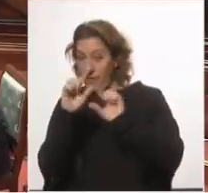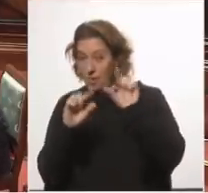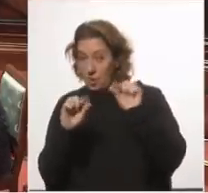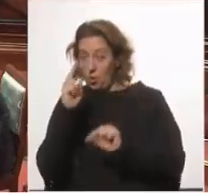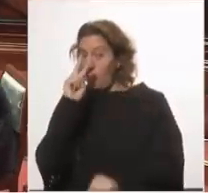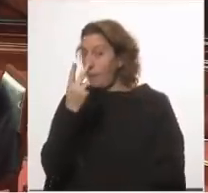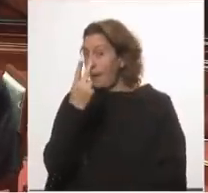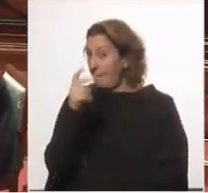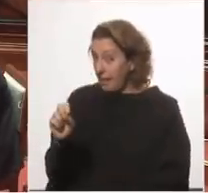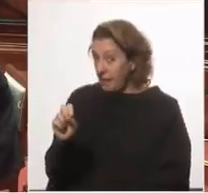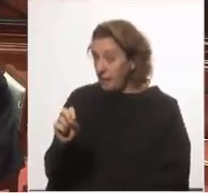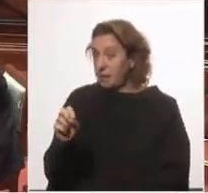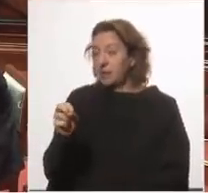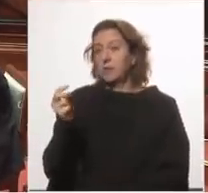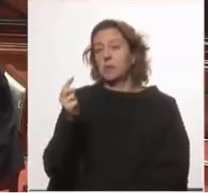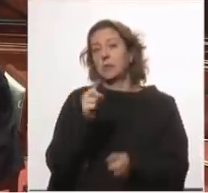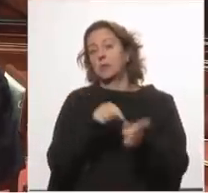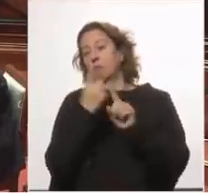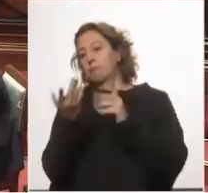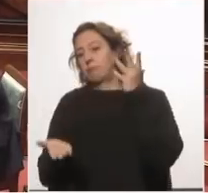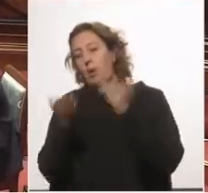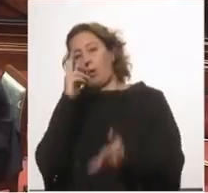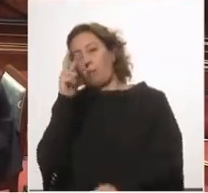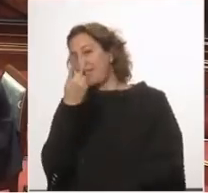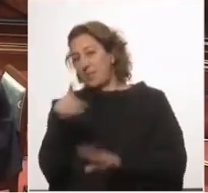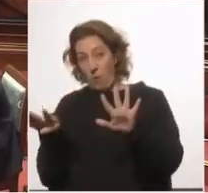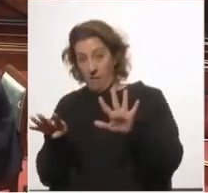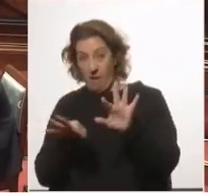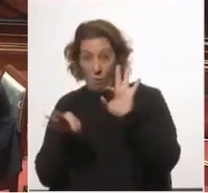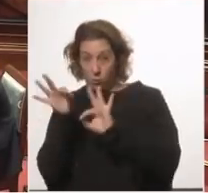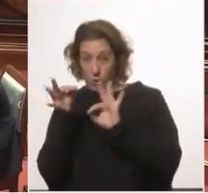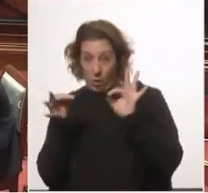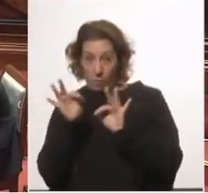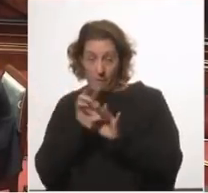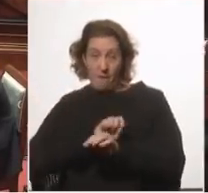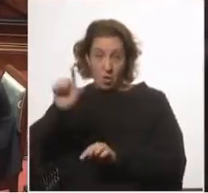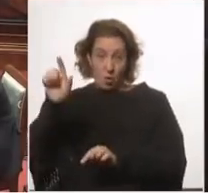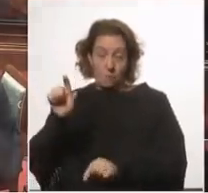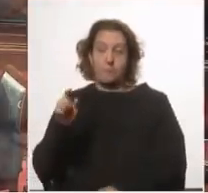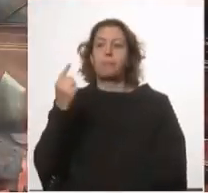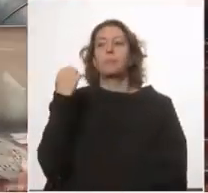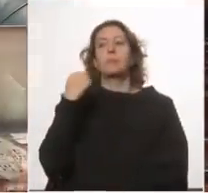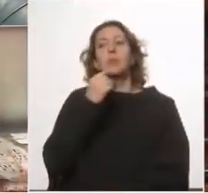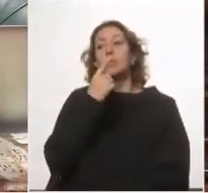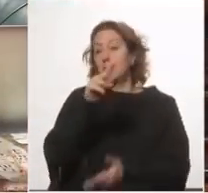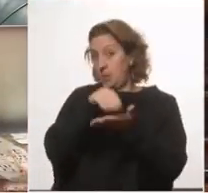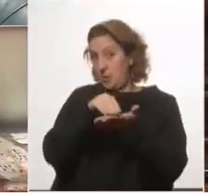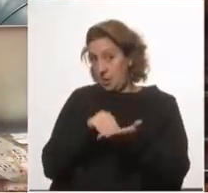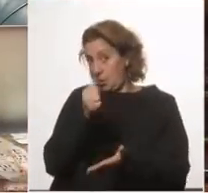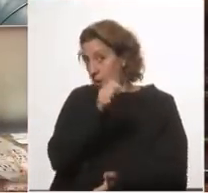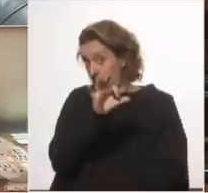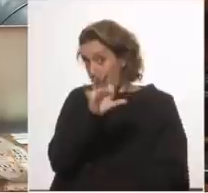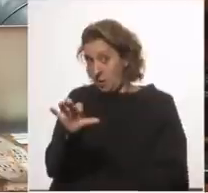en el 2020 respecto al 19 ajustado por inflación pero dice los registros de ACE el ministro los conoce bien